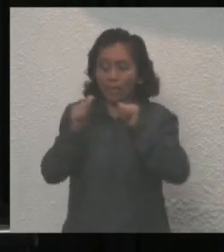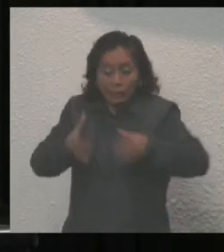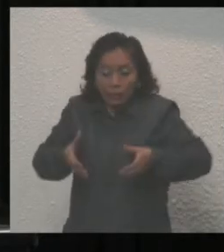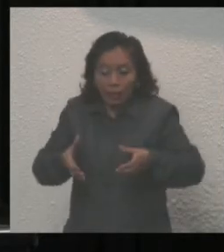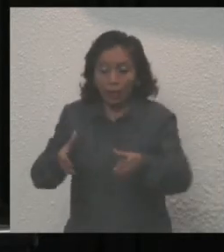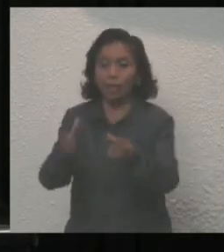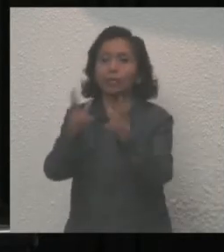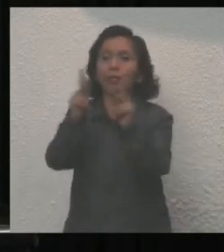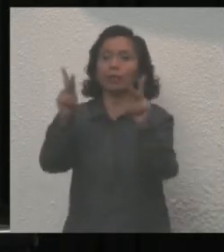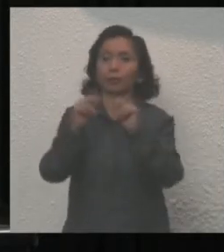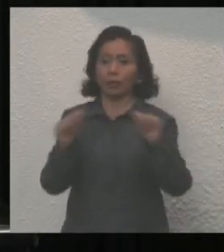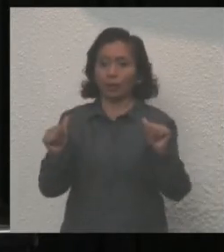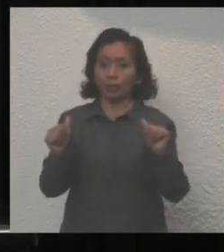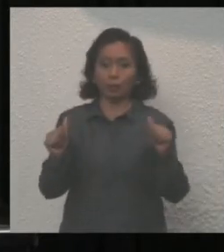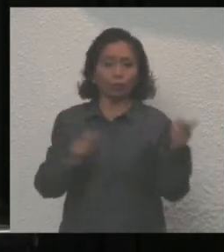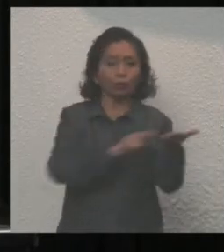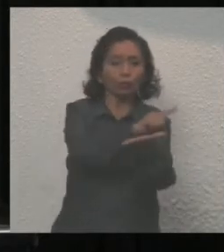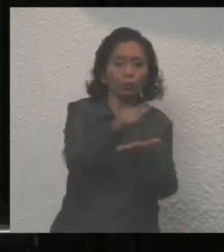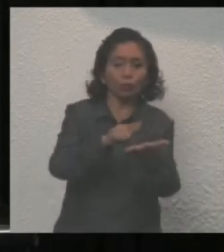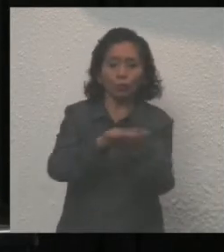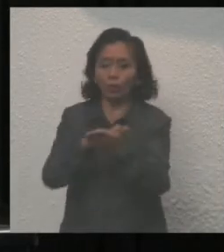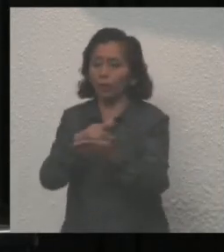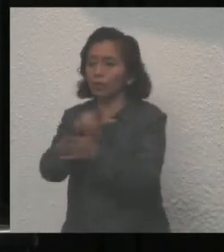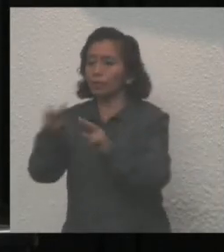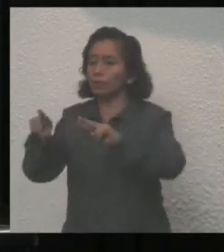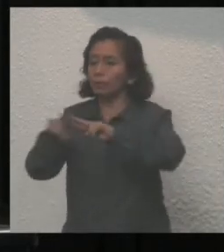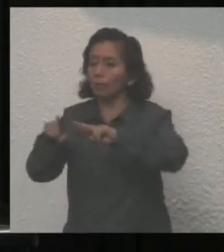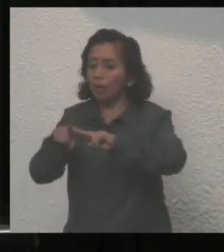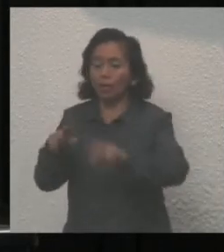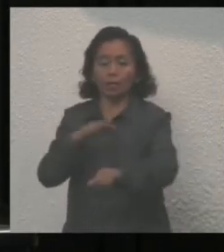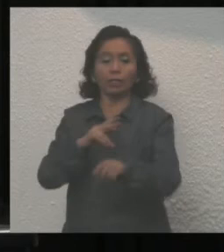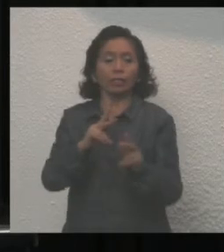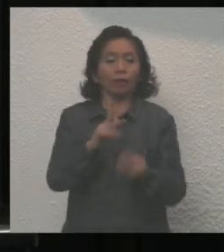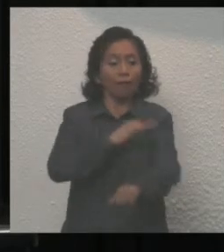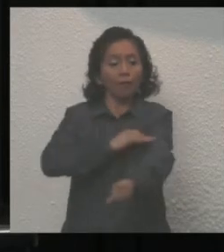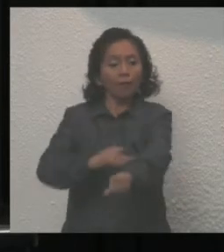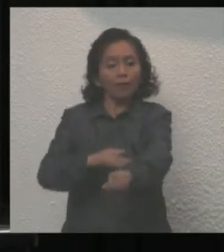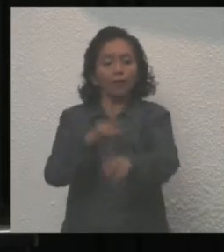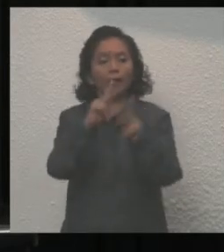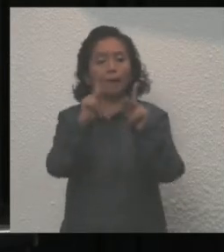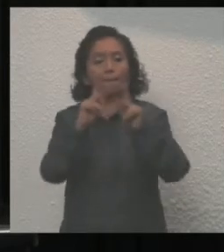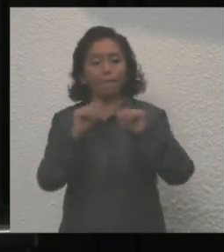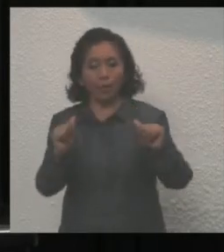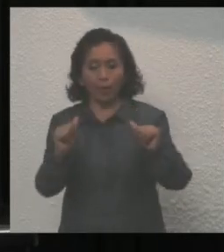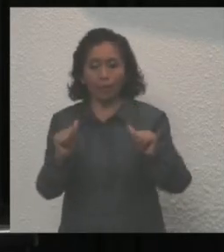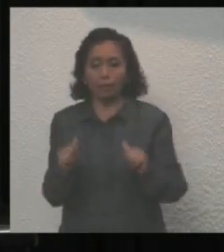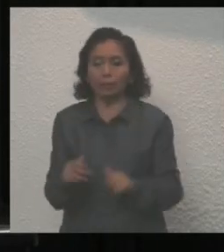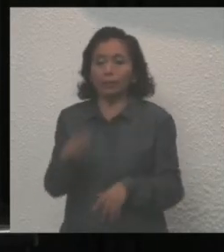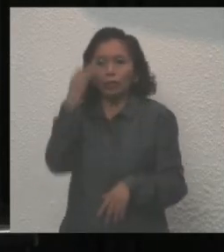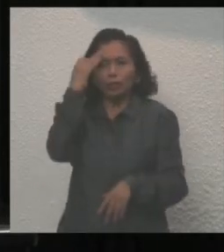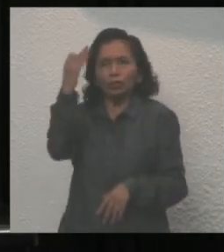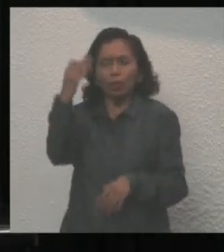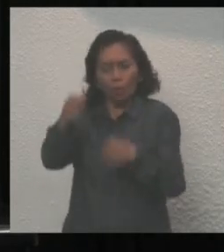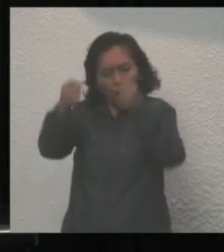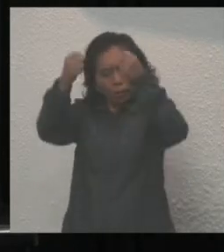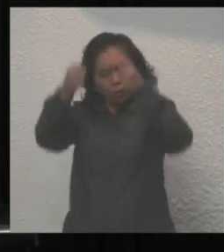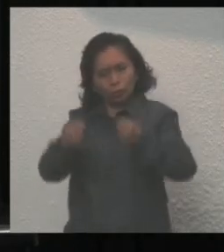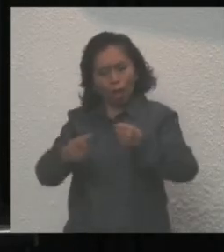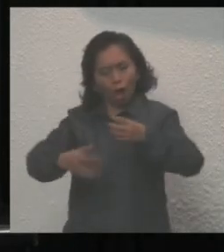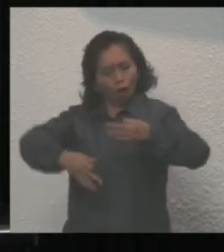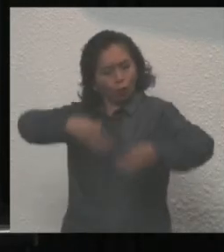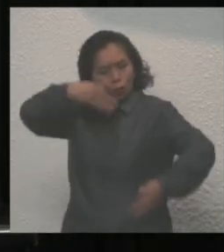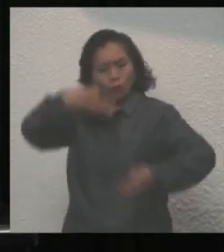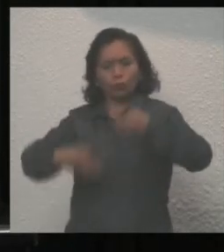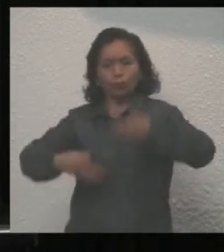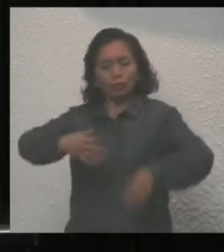recuperar el espacio público de darle paz a nuestras familias es tiempo de que la seguridad y la justicia tengan lo